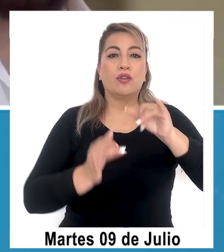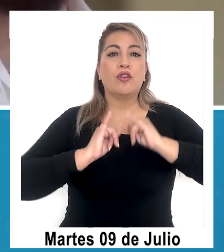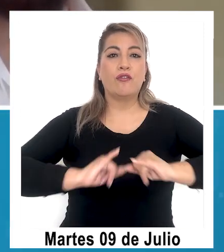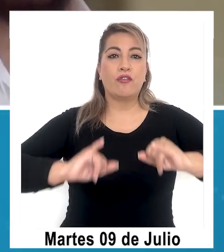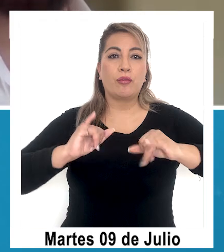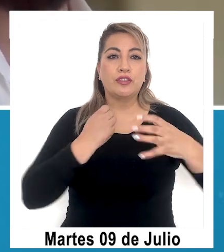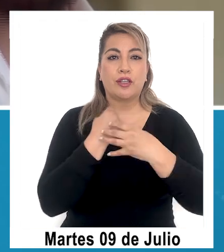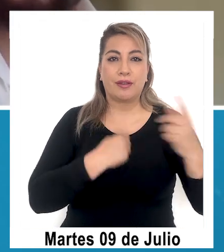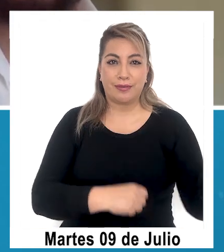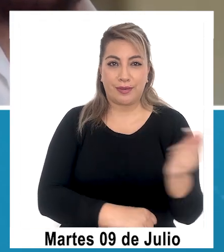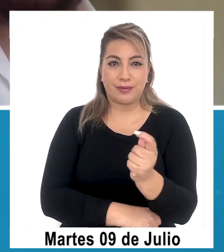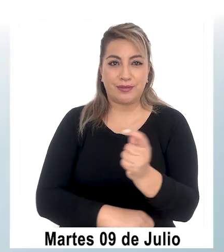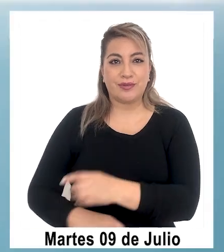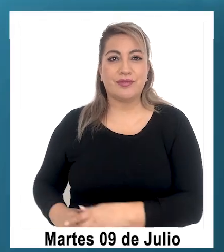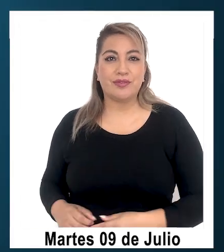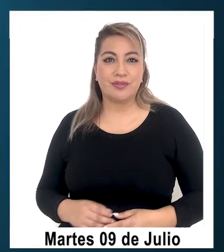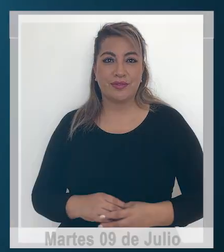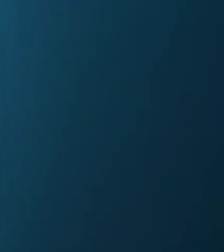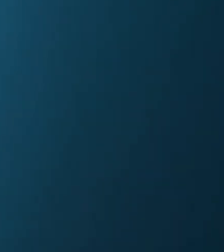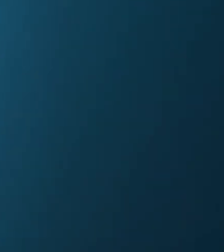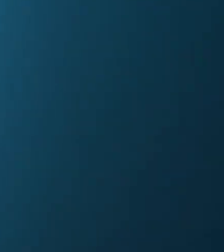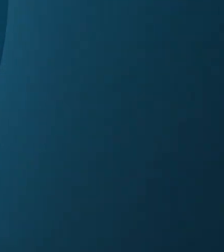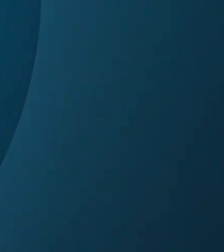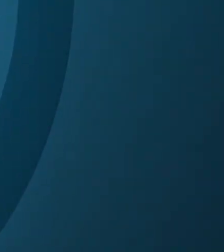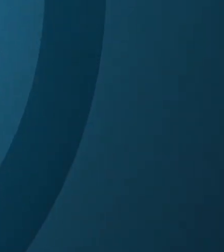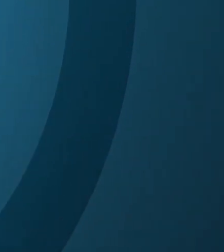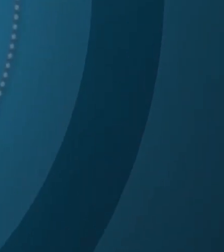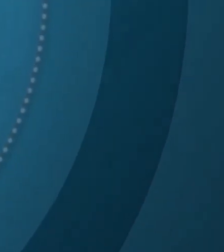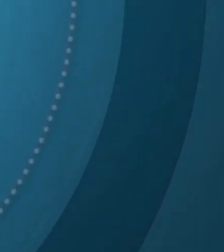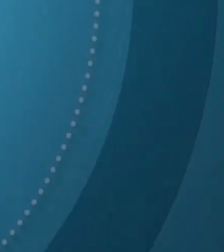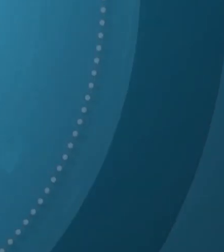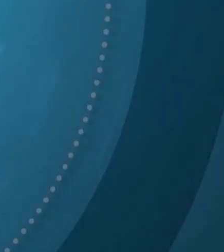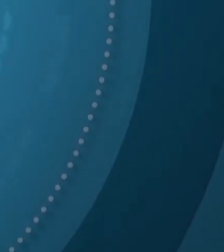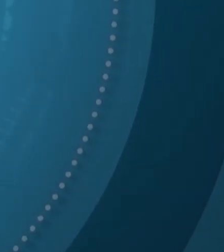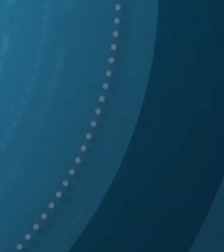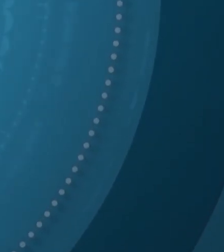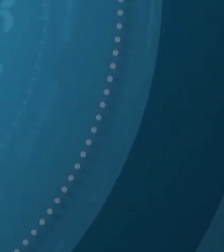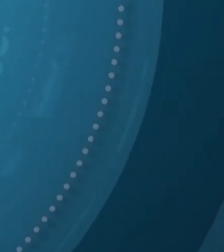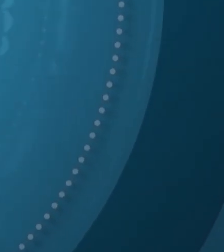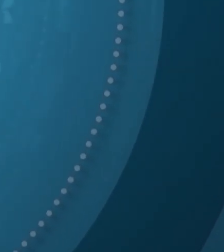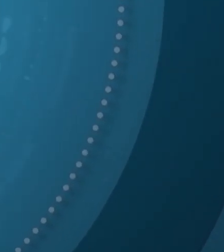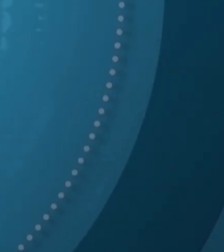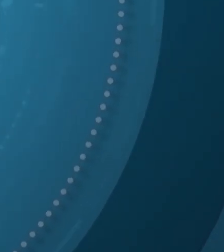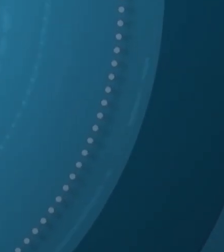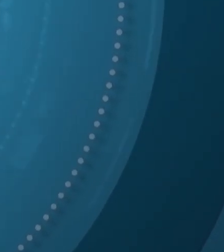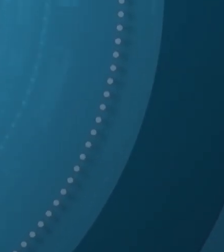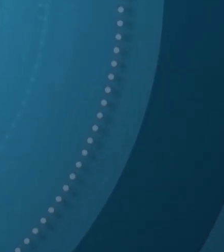de Tarapacá, CEMIT. muy bien. Mmm no.